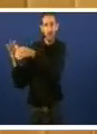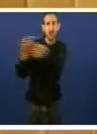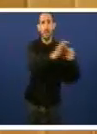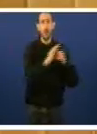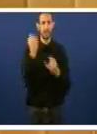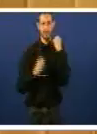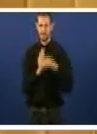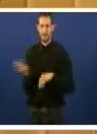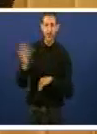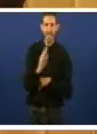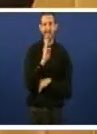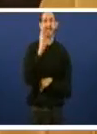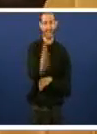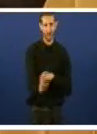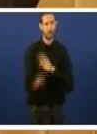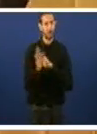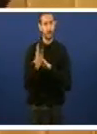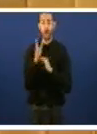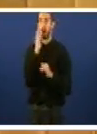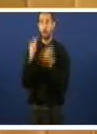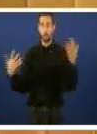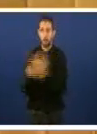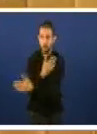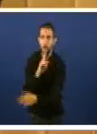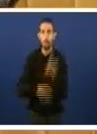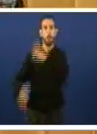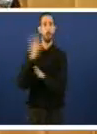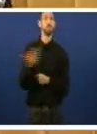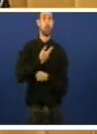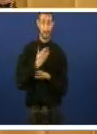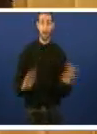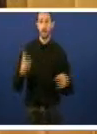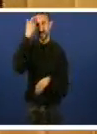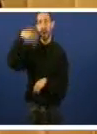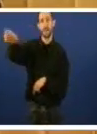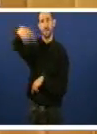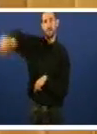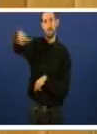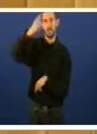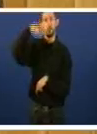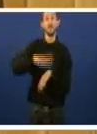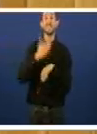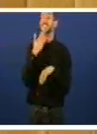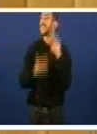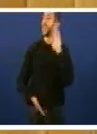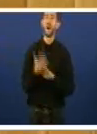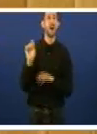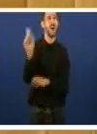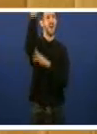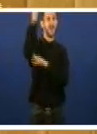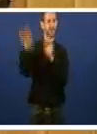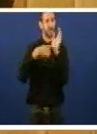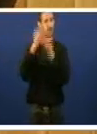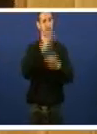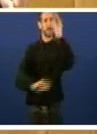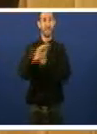tres anos máis. Agora algún día que vais a ir pola porta grande. El saberá. Pero se o queres a ir pola porta grande se pode permanecer